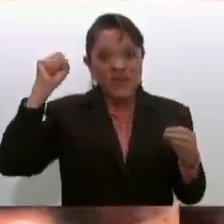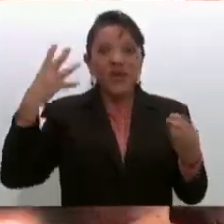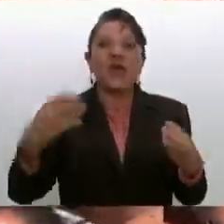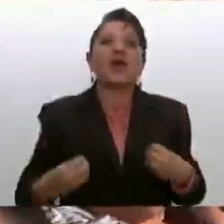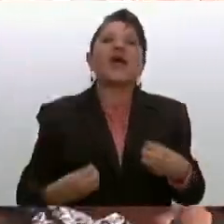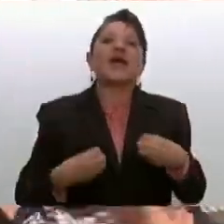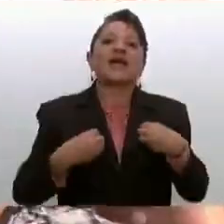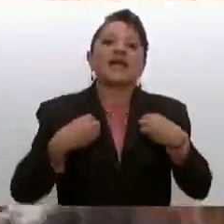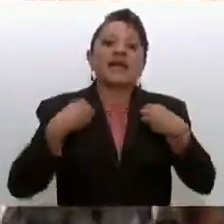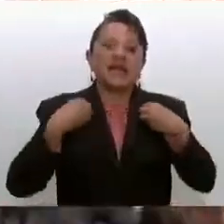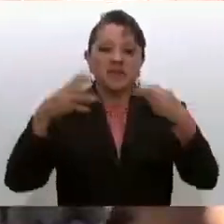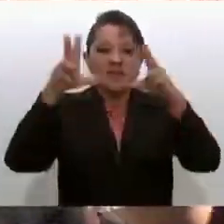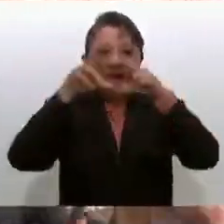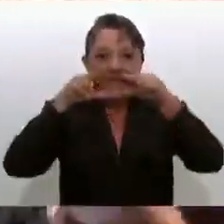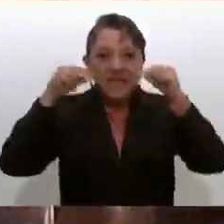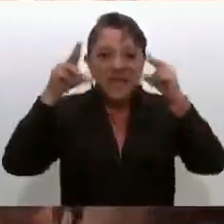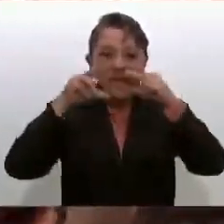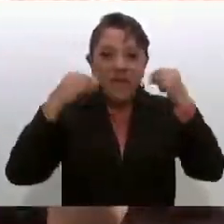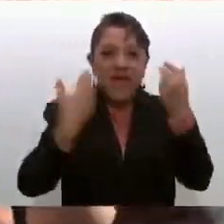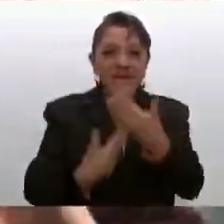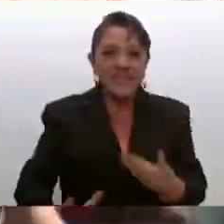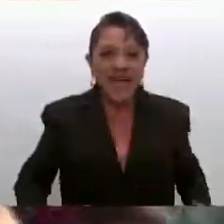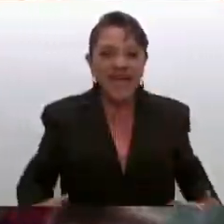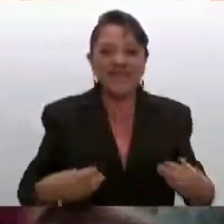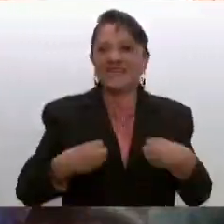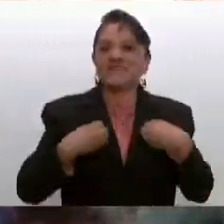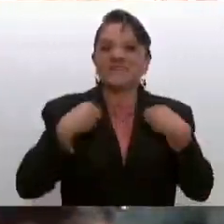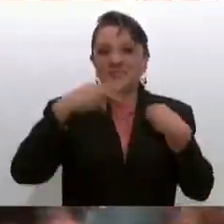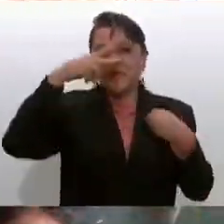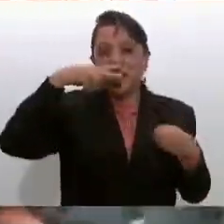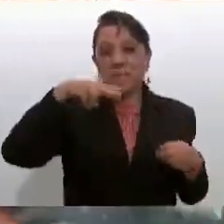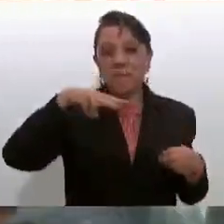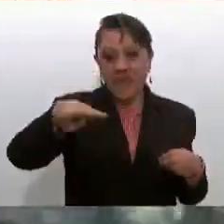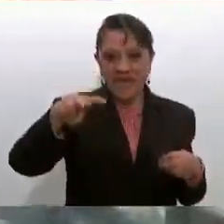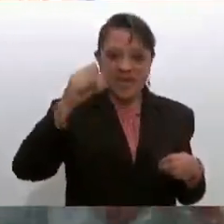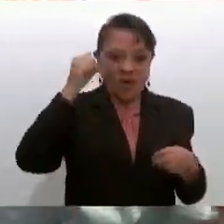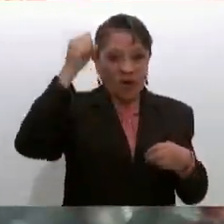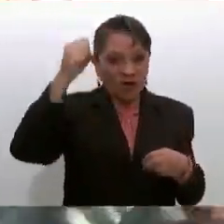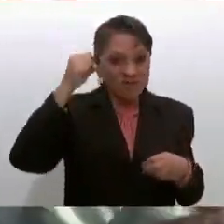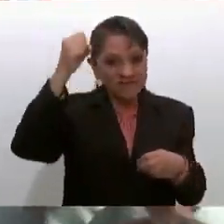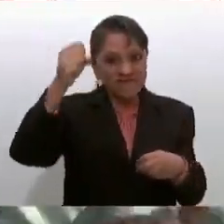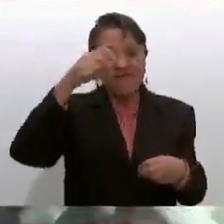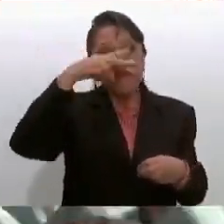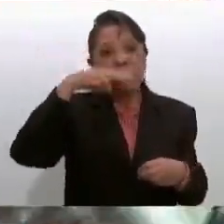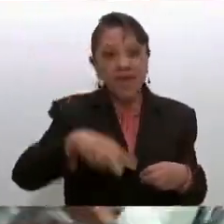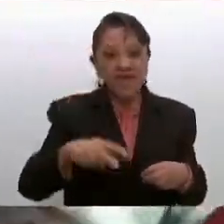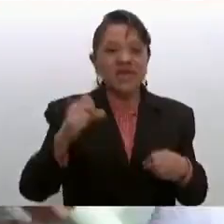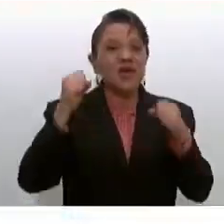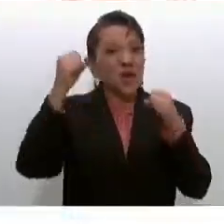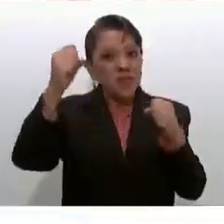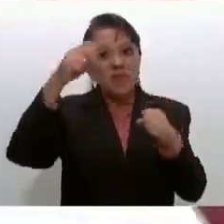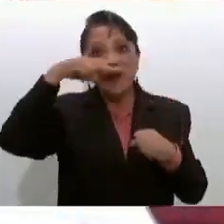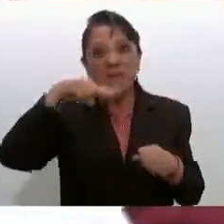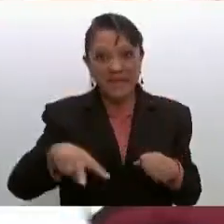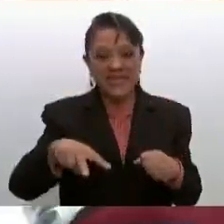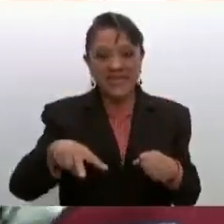Emiliano Zapata viva México viva México viva México